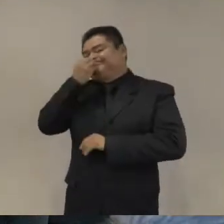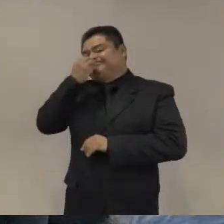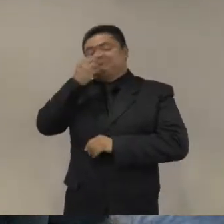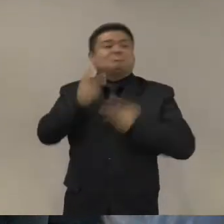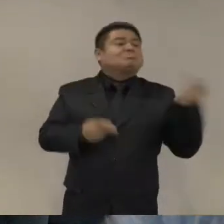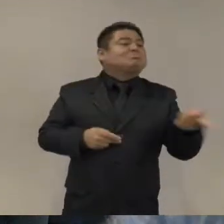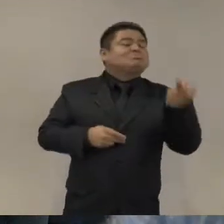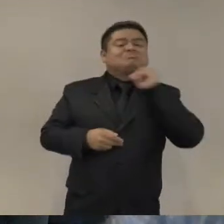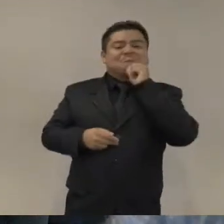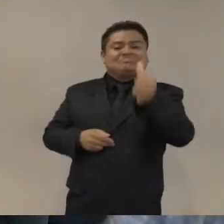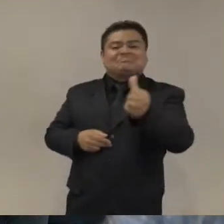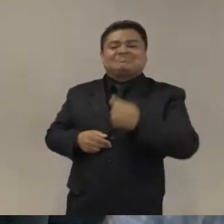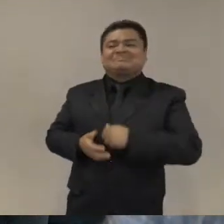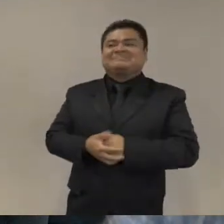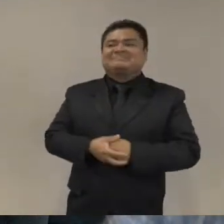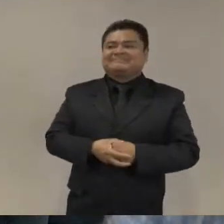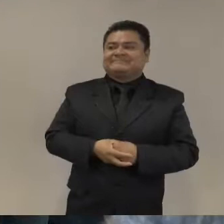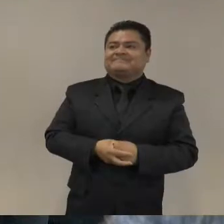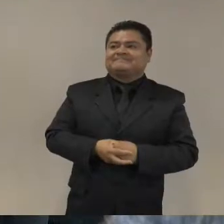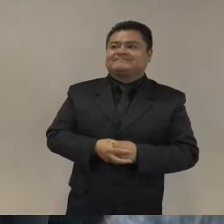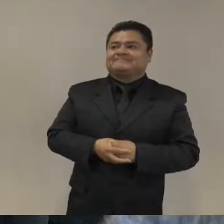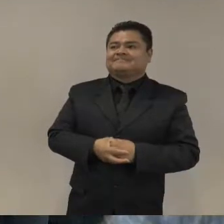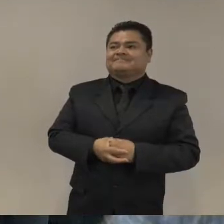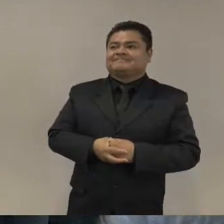¿sí? ah allá